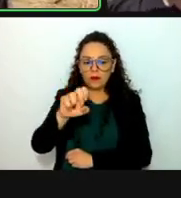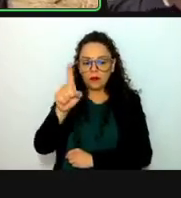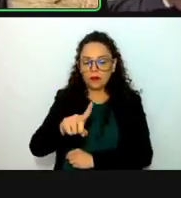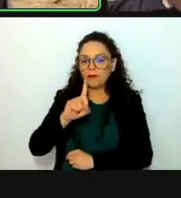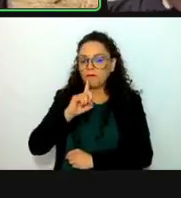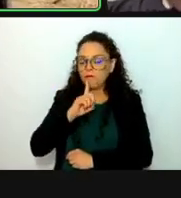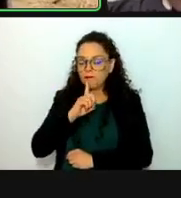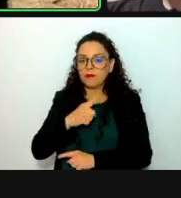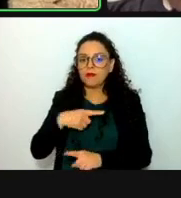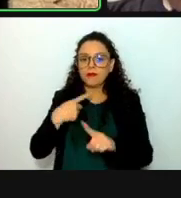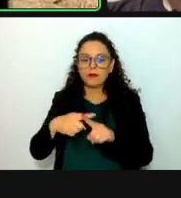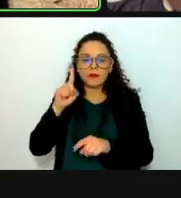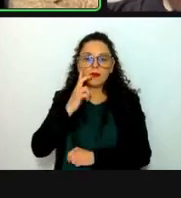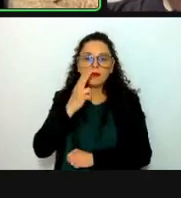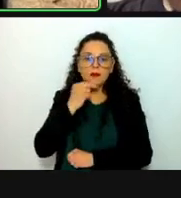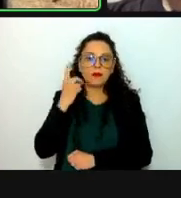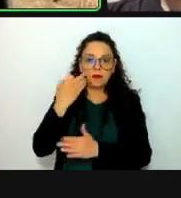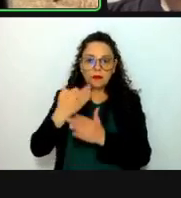asistencia.